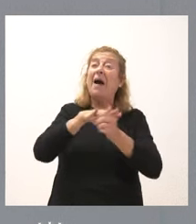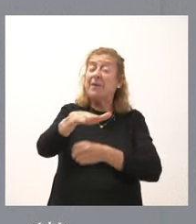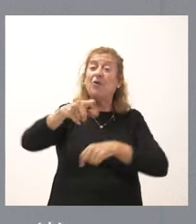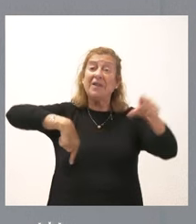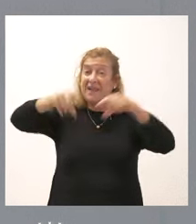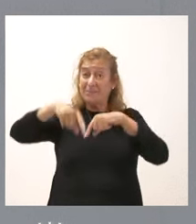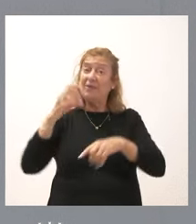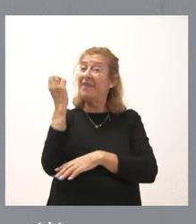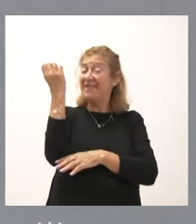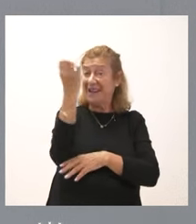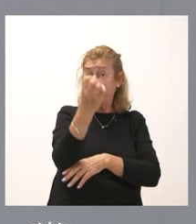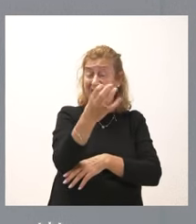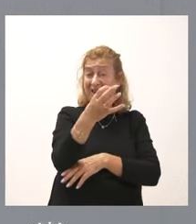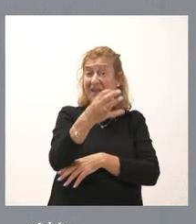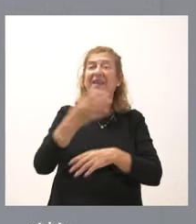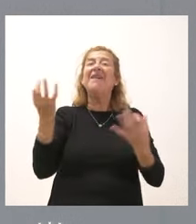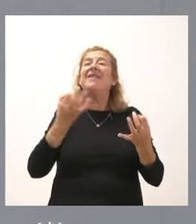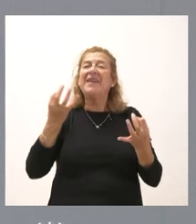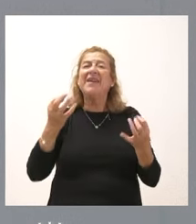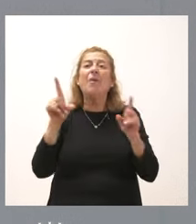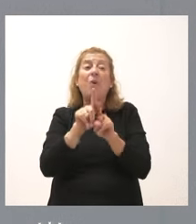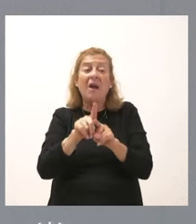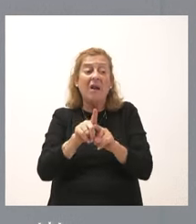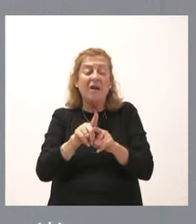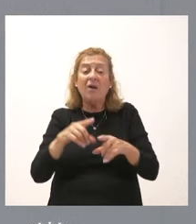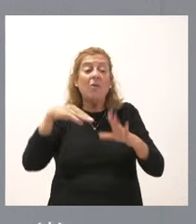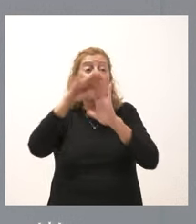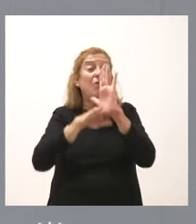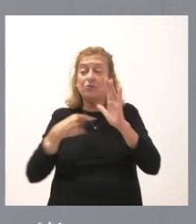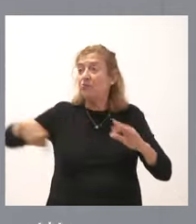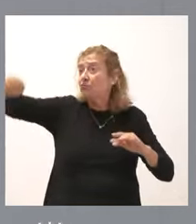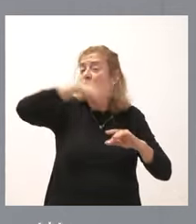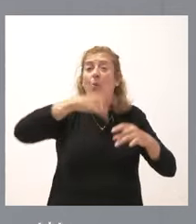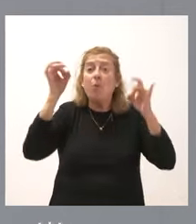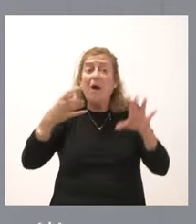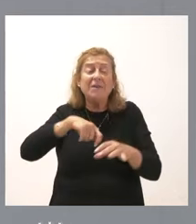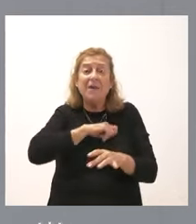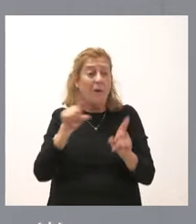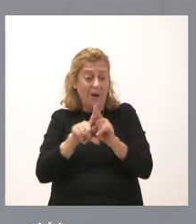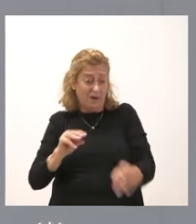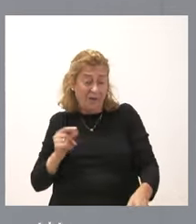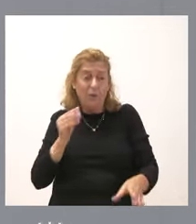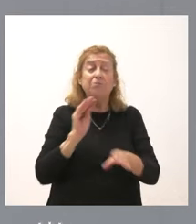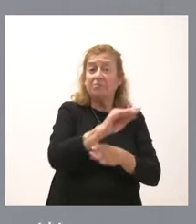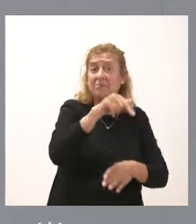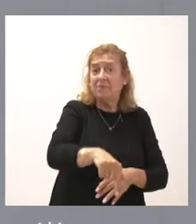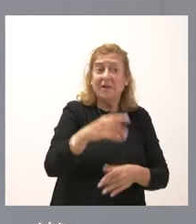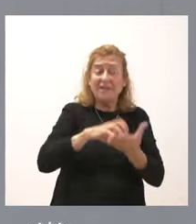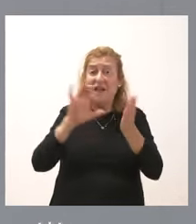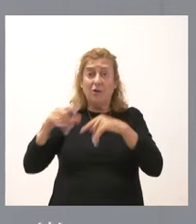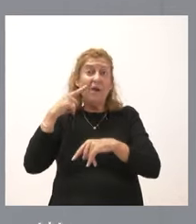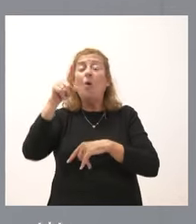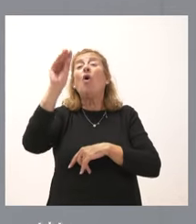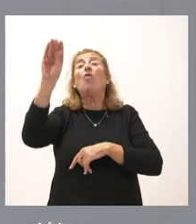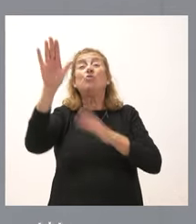ferroviario es que se nos trate como los demás, es que se invierta en esta tierra. Mire, un compañero suyo